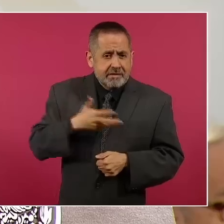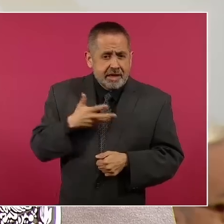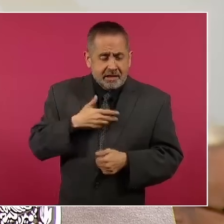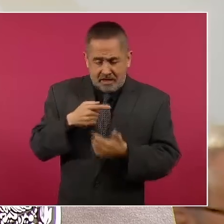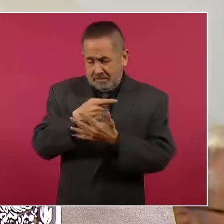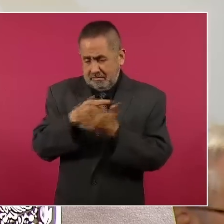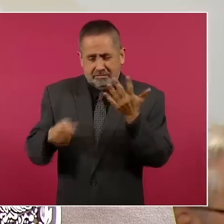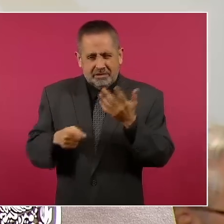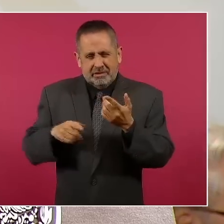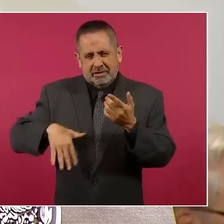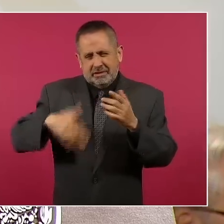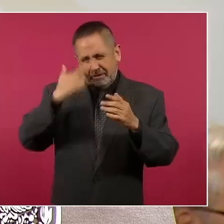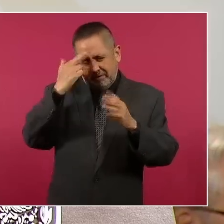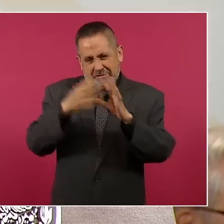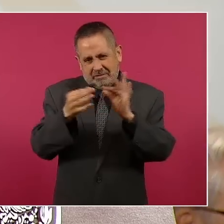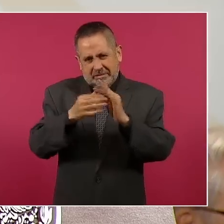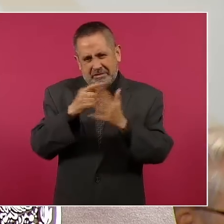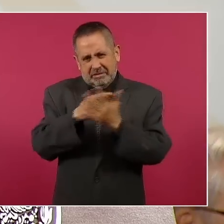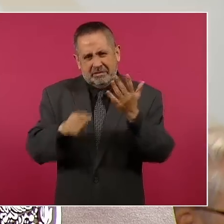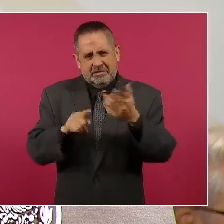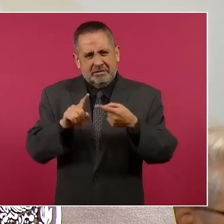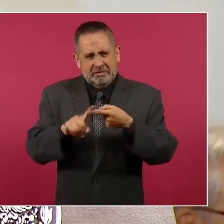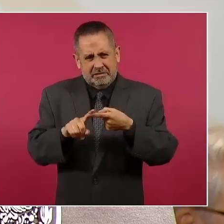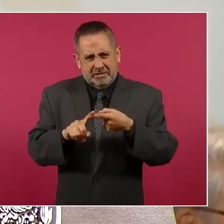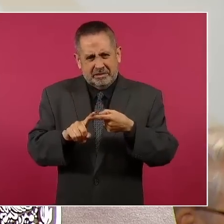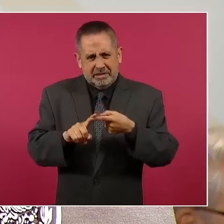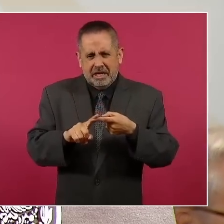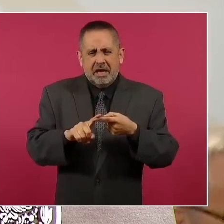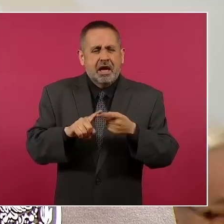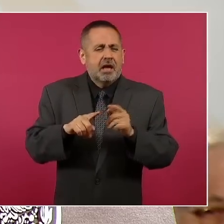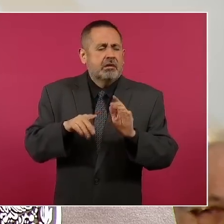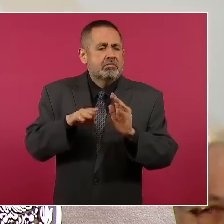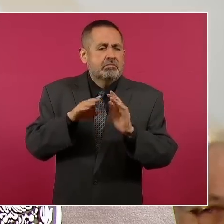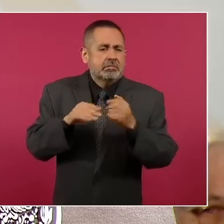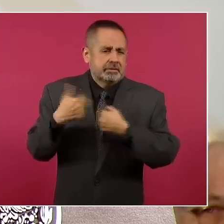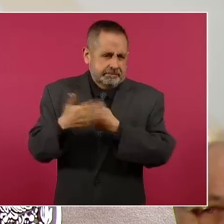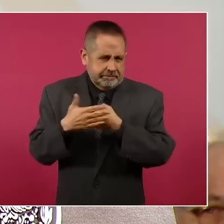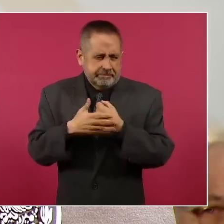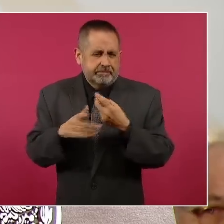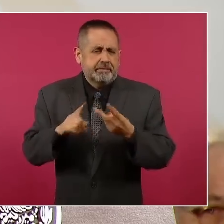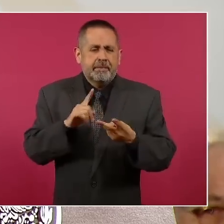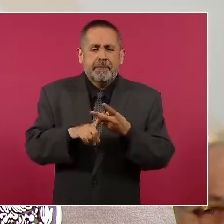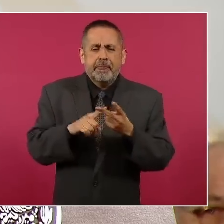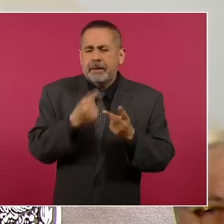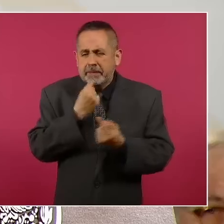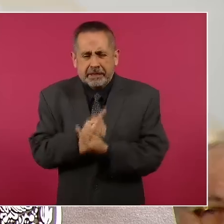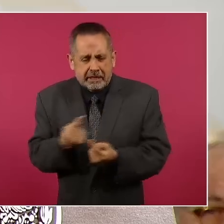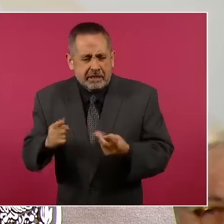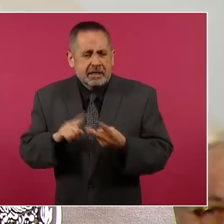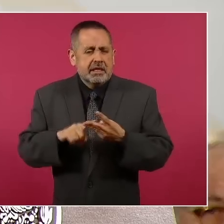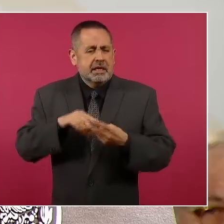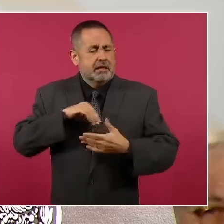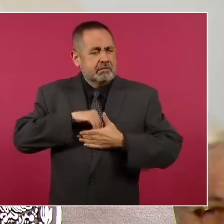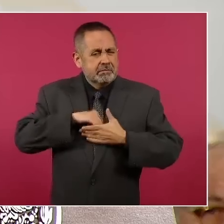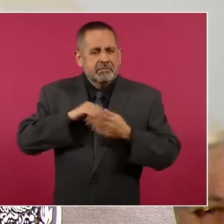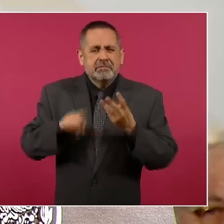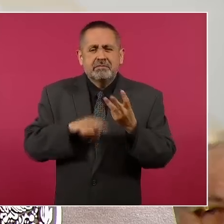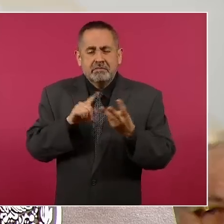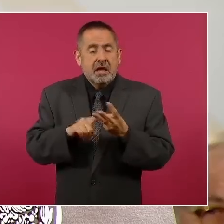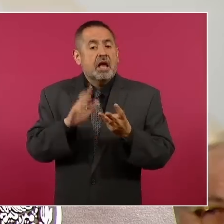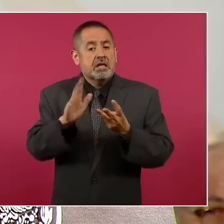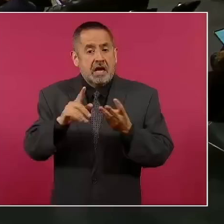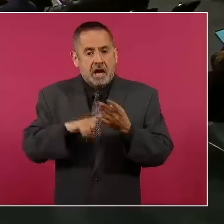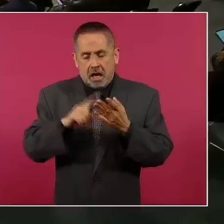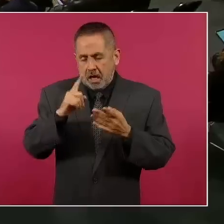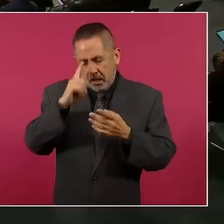troncales que hemos detallado, ginecología, pediatría, medicina interna, ya también